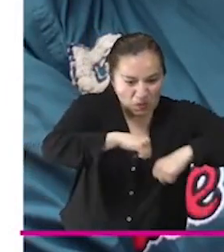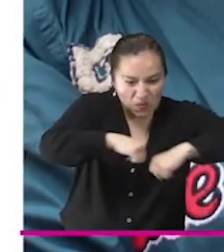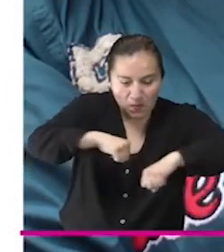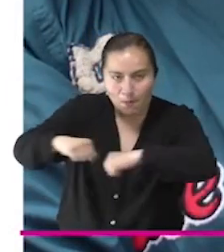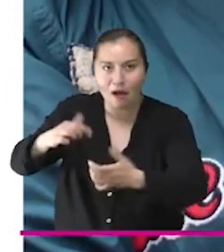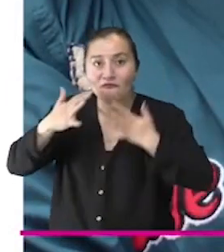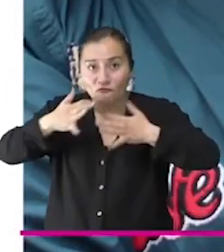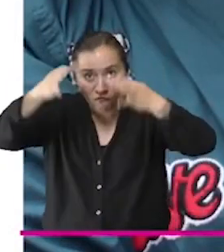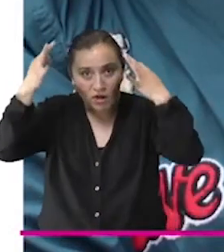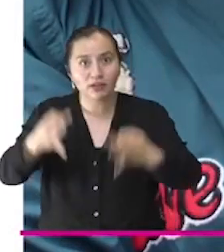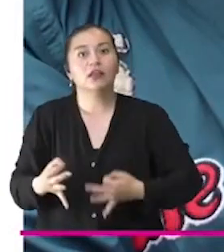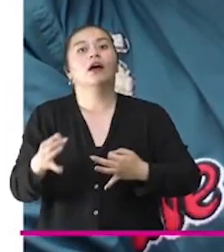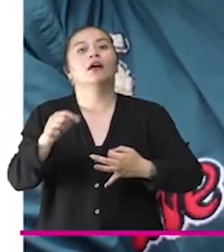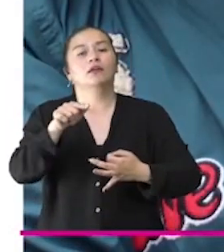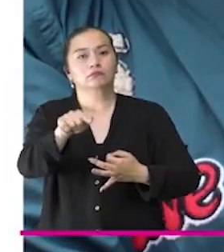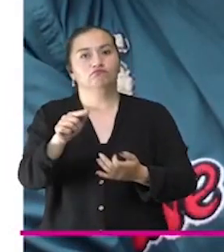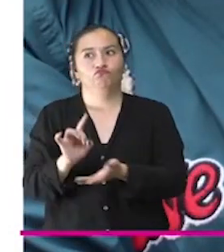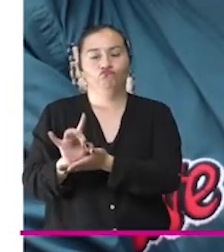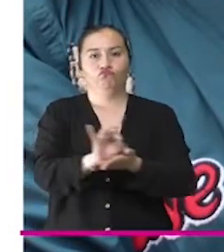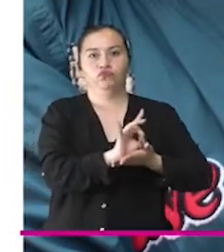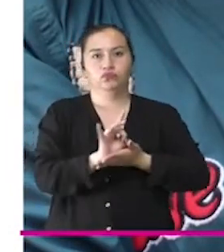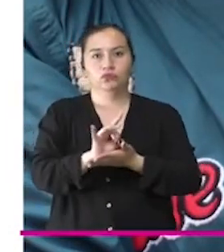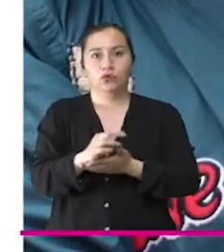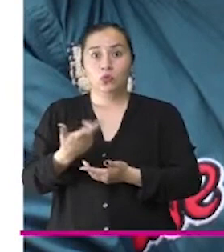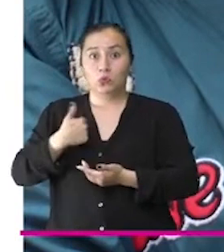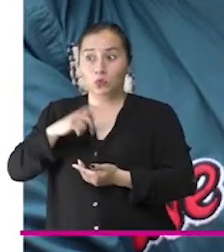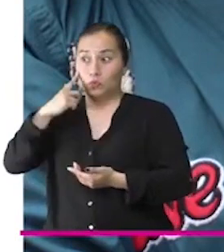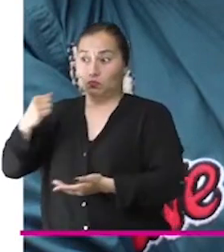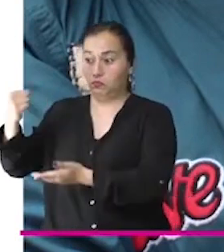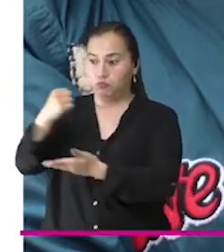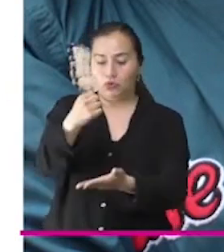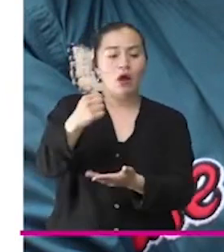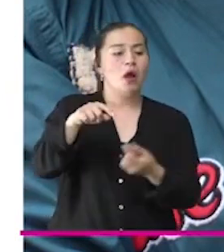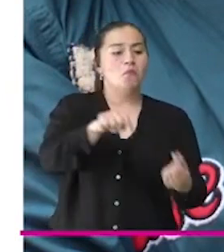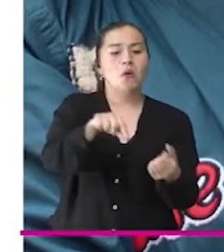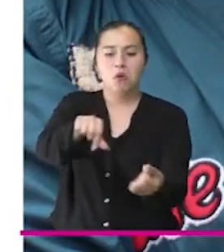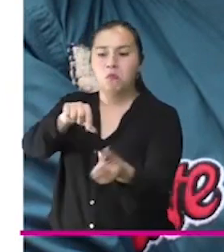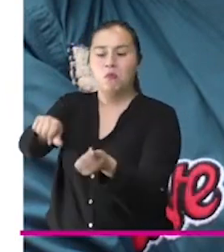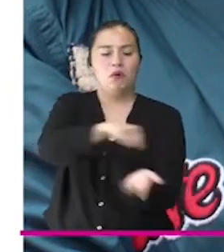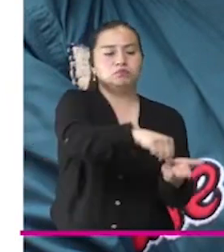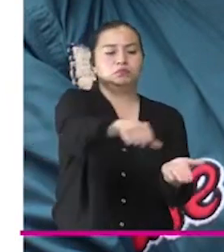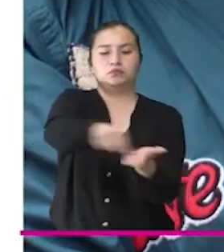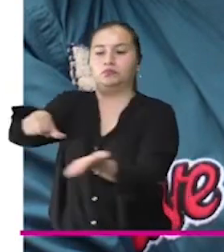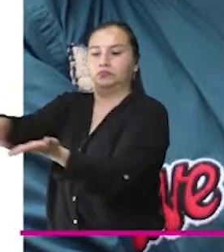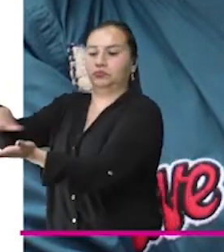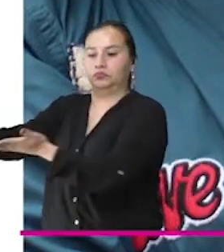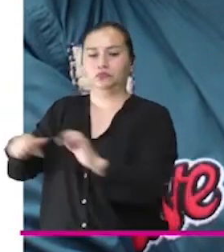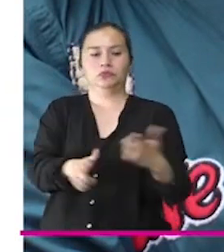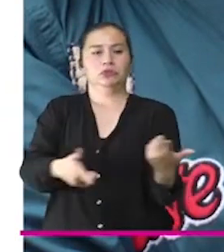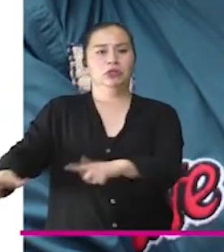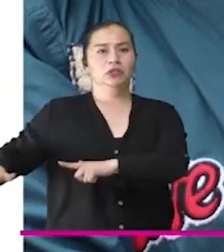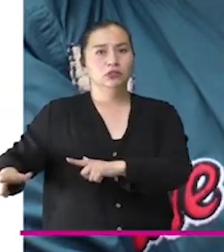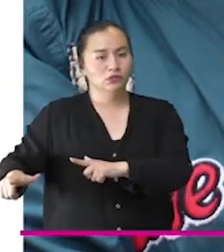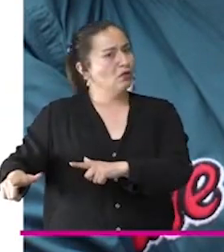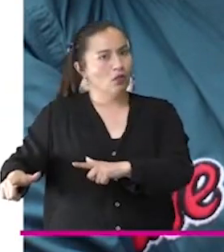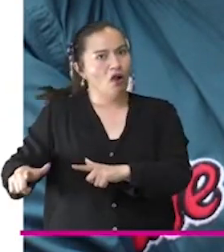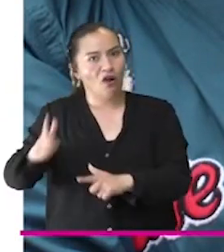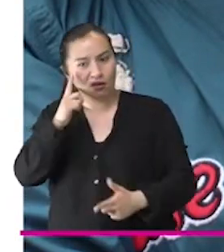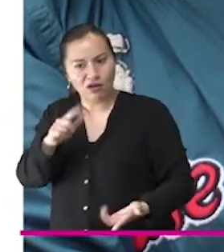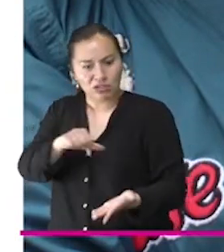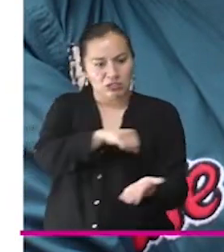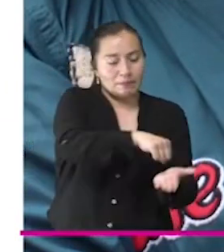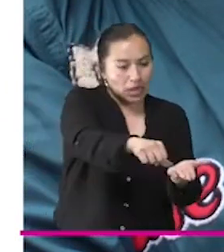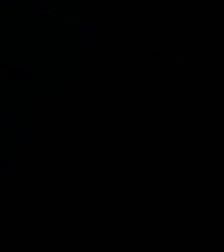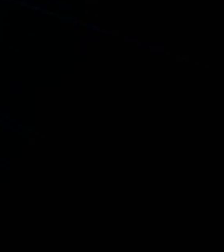los recursos que nos dan no solamente los invertimos todos, sino que adicionalmente los invertimos bien en la gente que